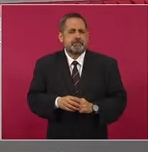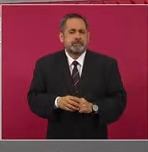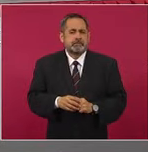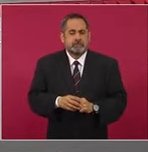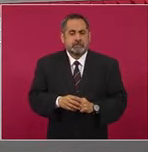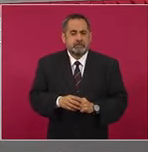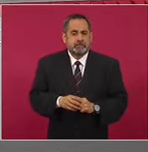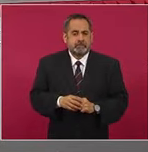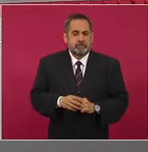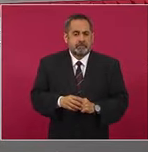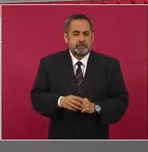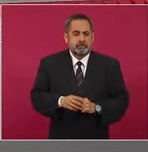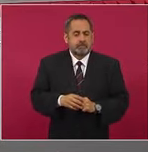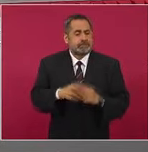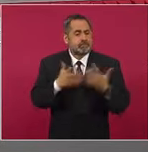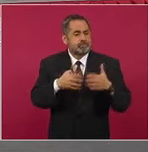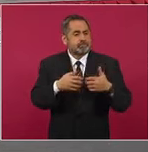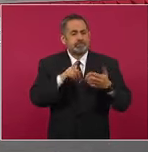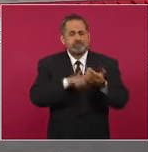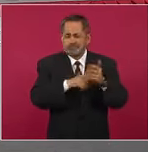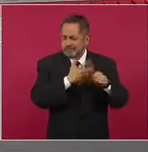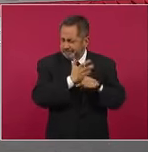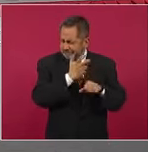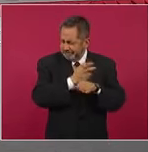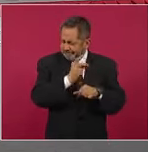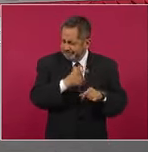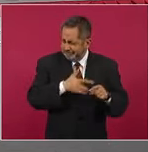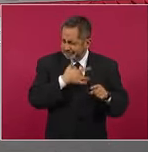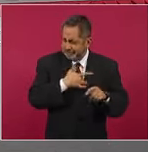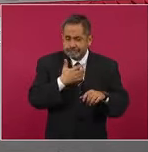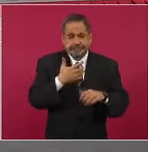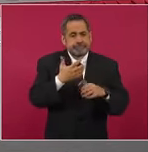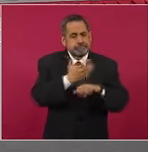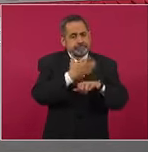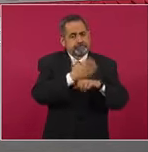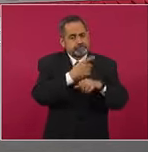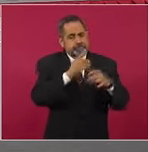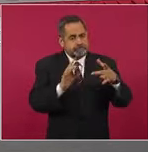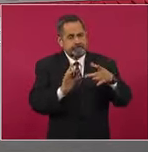la empresa constructora es de Estados Unidos